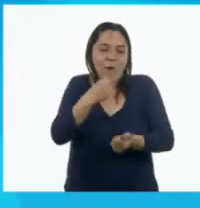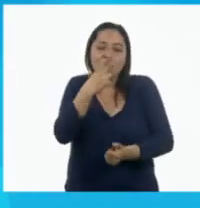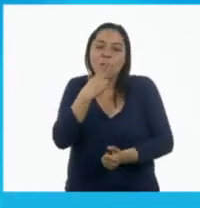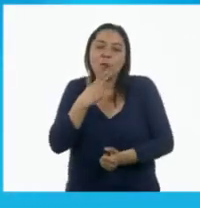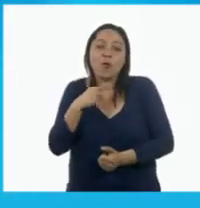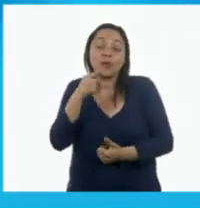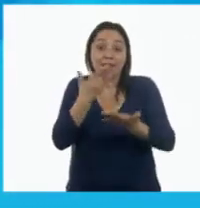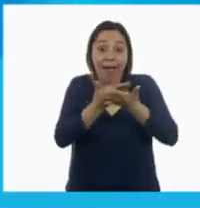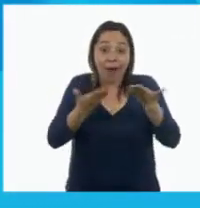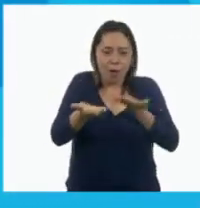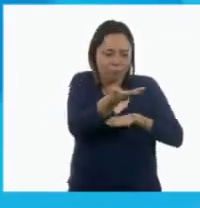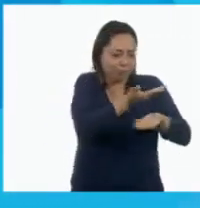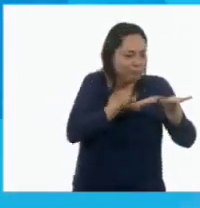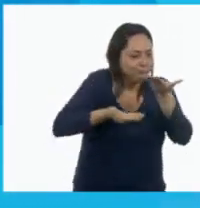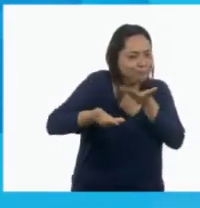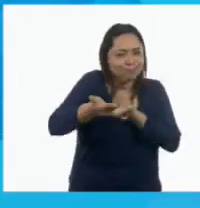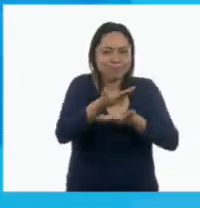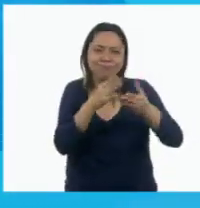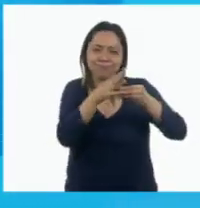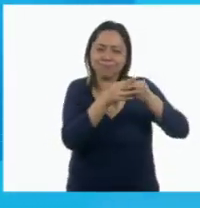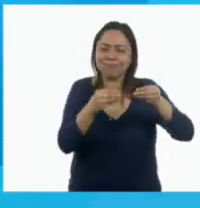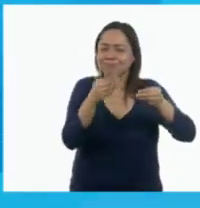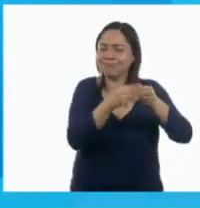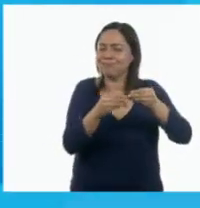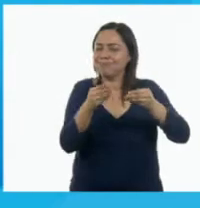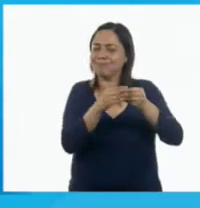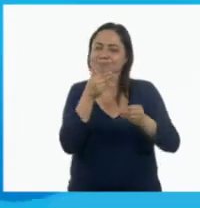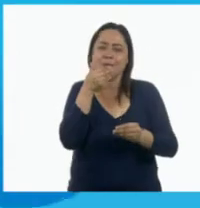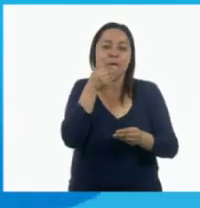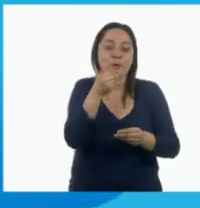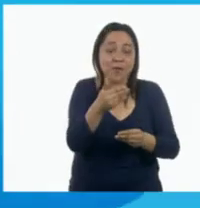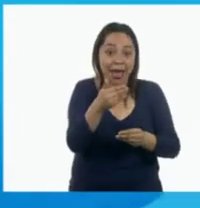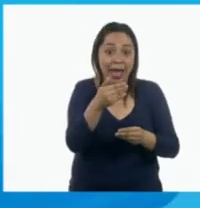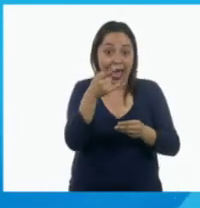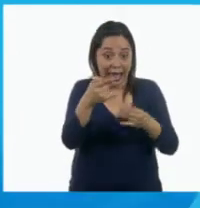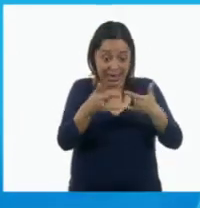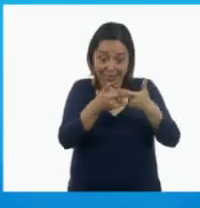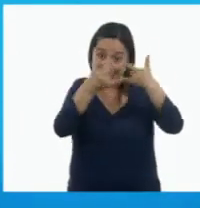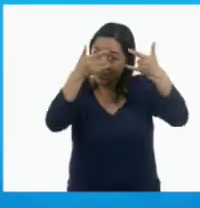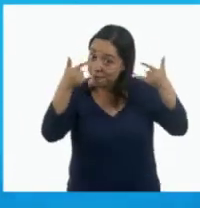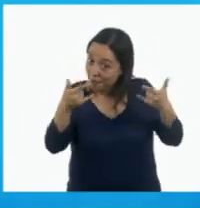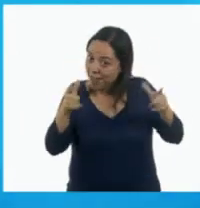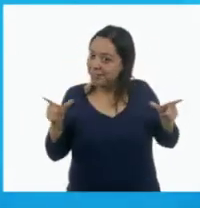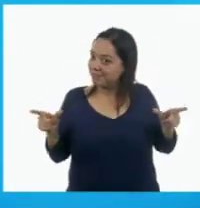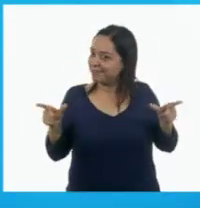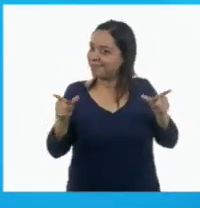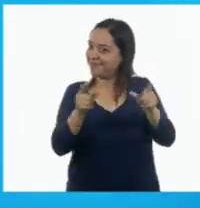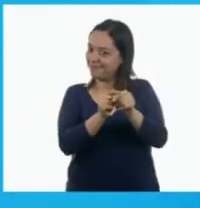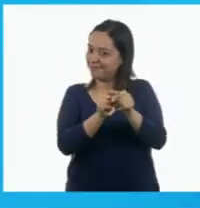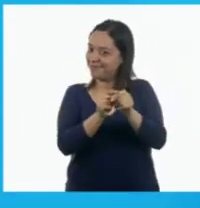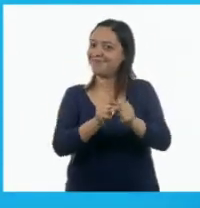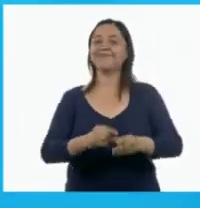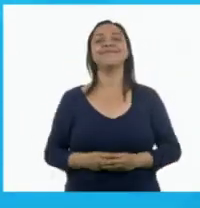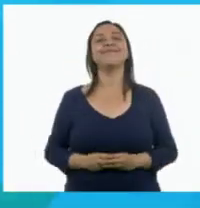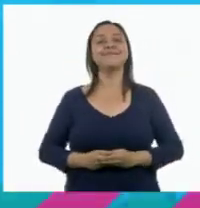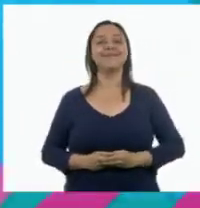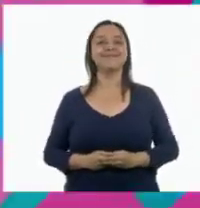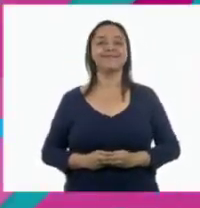llevan muy bien estos frutos deliciosos. Colorín colorado. Este cuento se ha acabado.